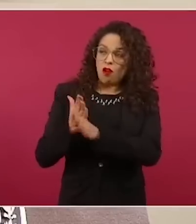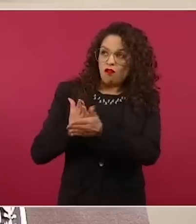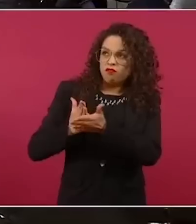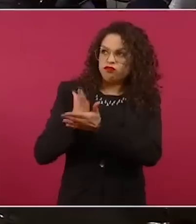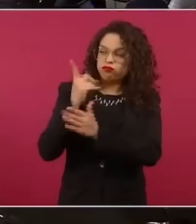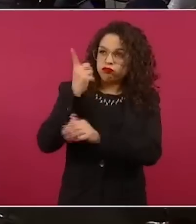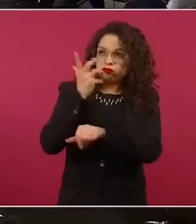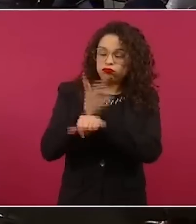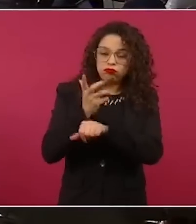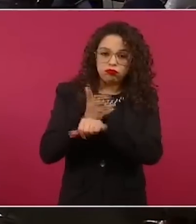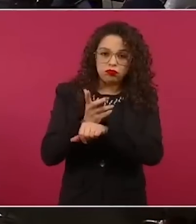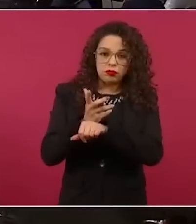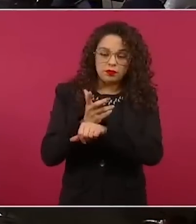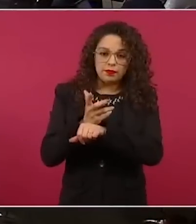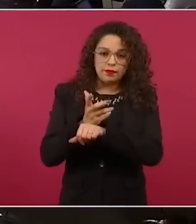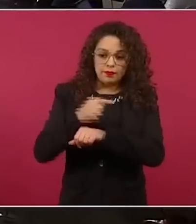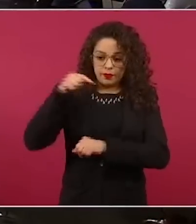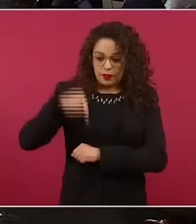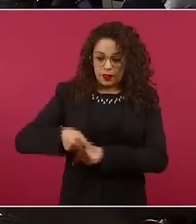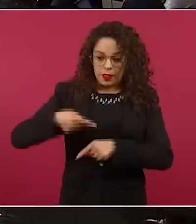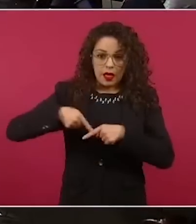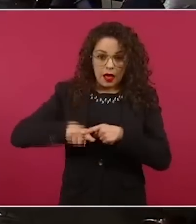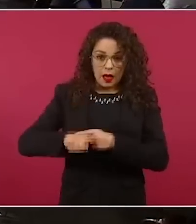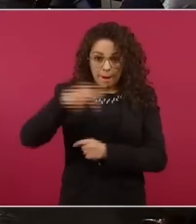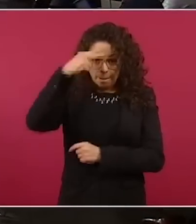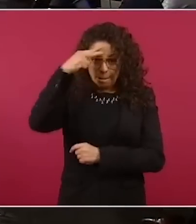perpetuados en México.